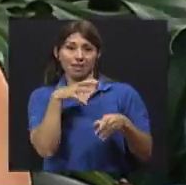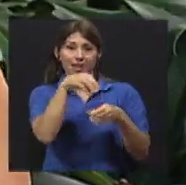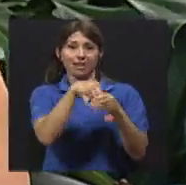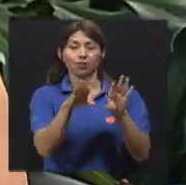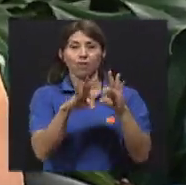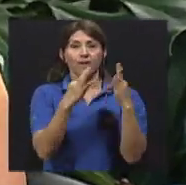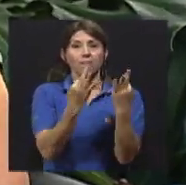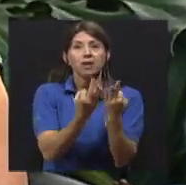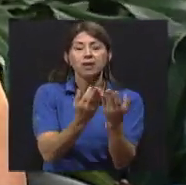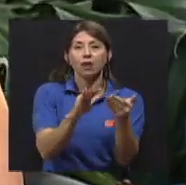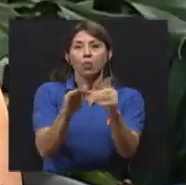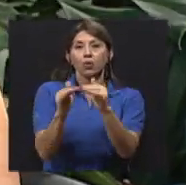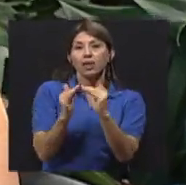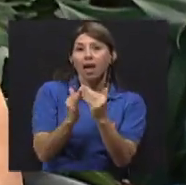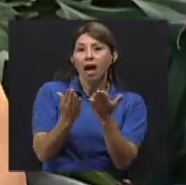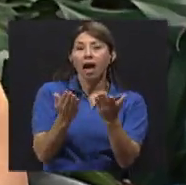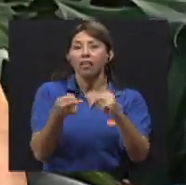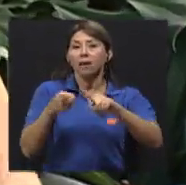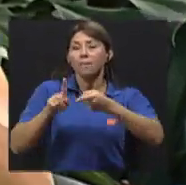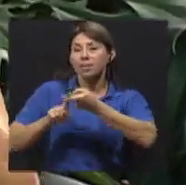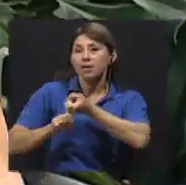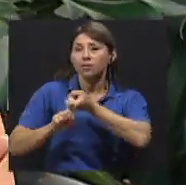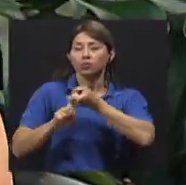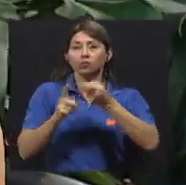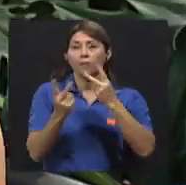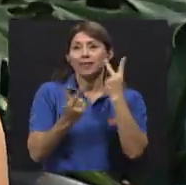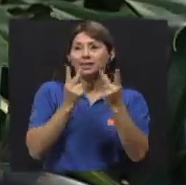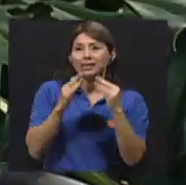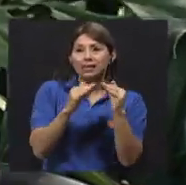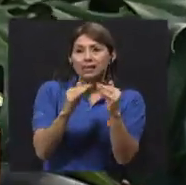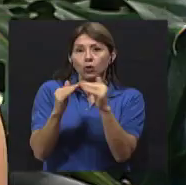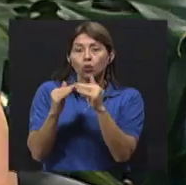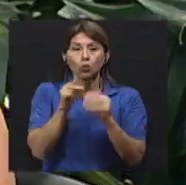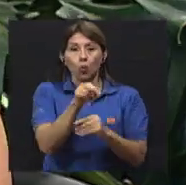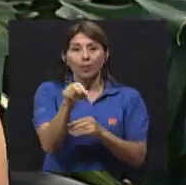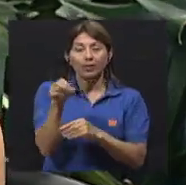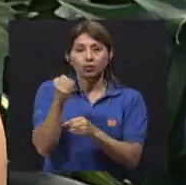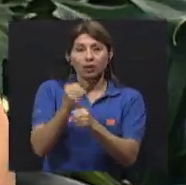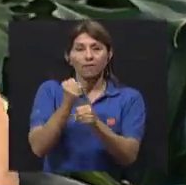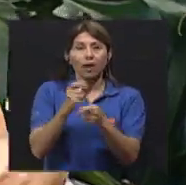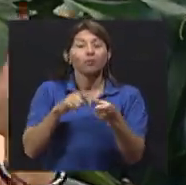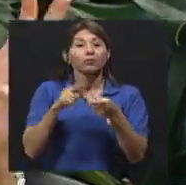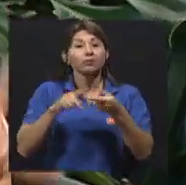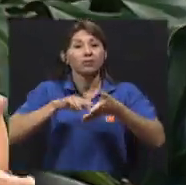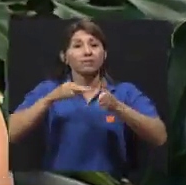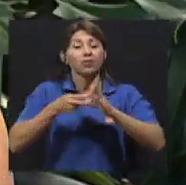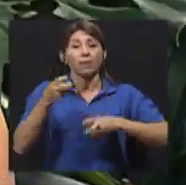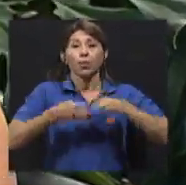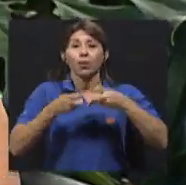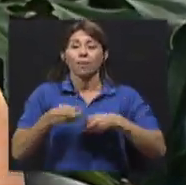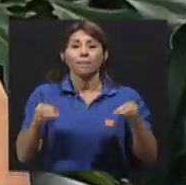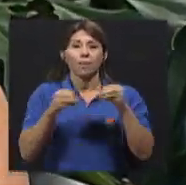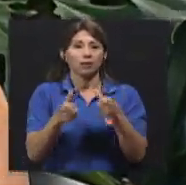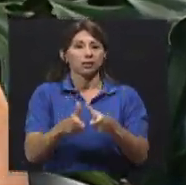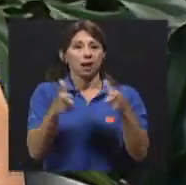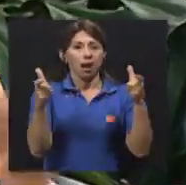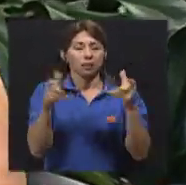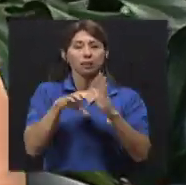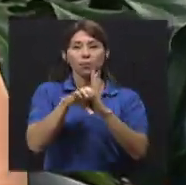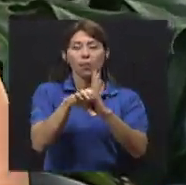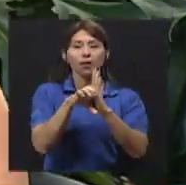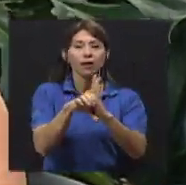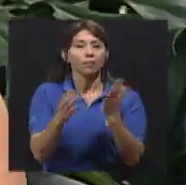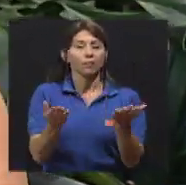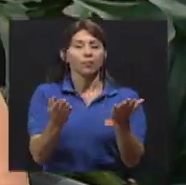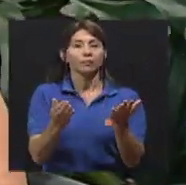pareja, tiene amigos, tiene vecinos, compañeros de trabajo, entonces resulta ser que ya el problema va tomando una dimensión más grande. Por ejemplo,